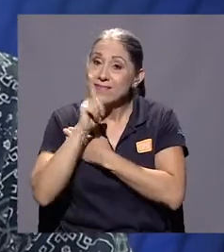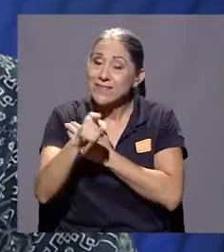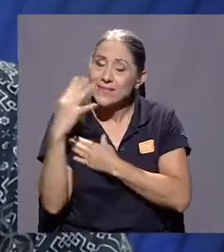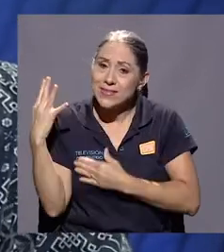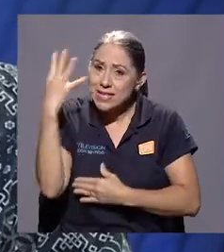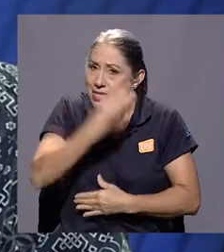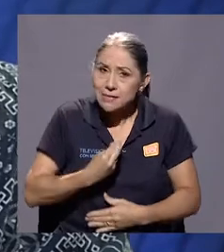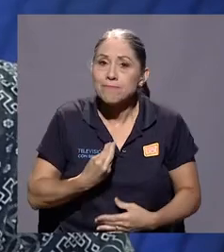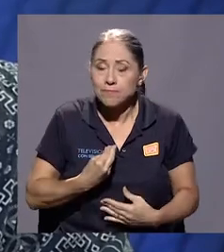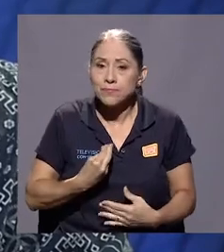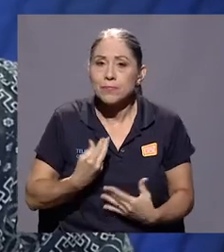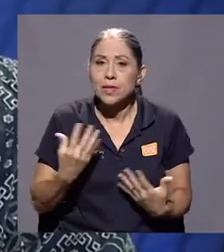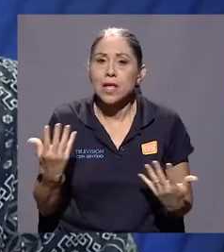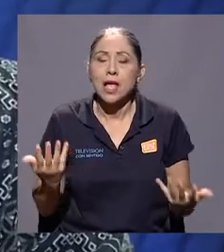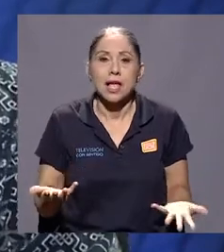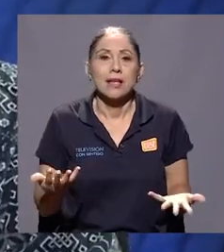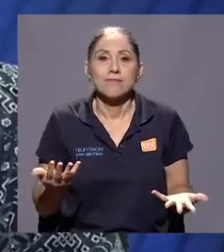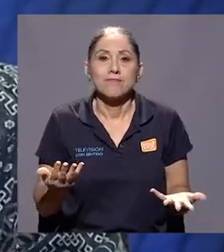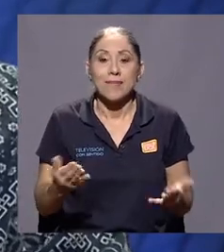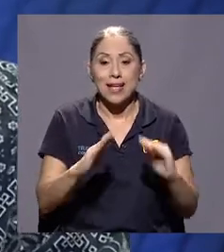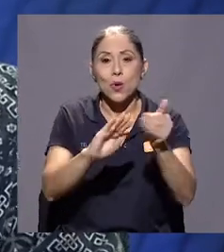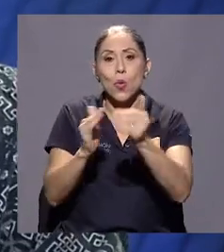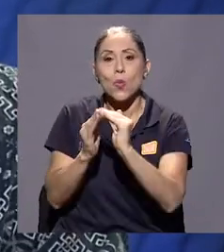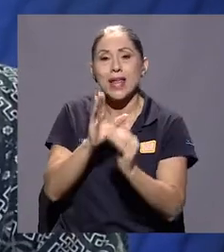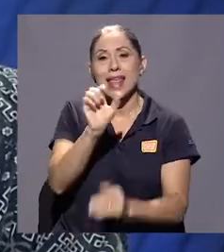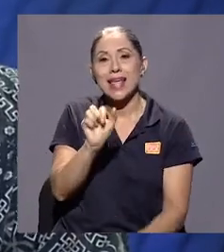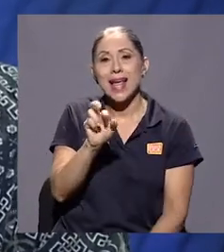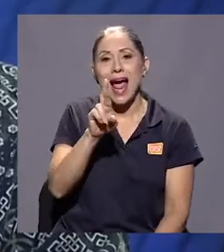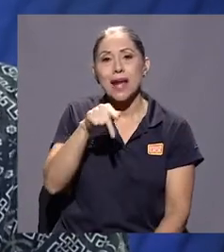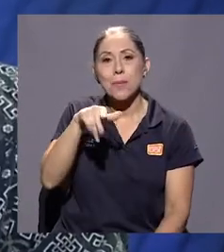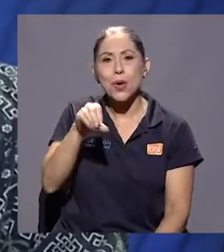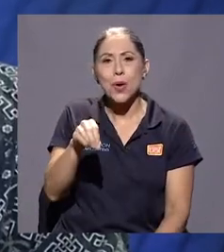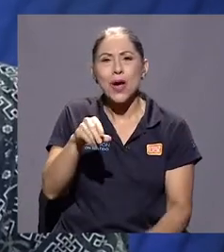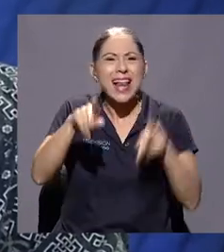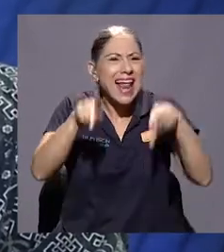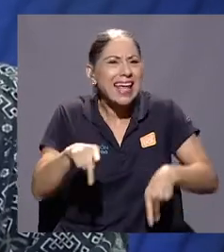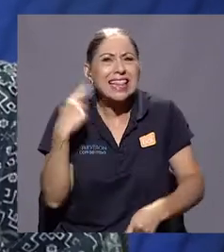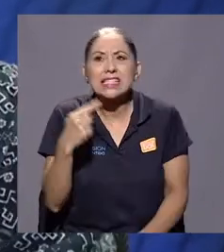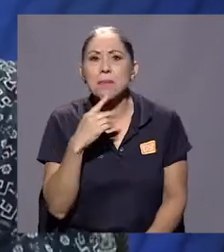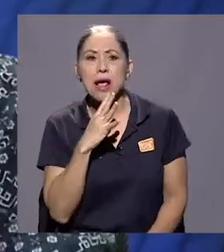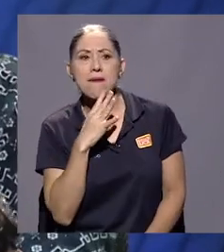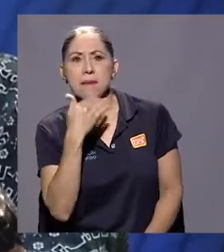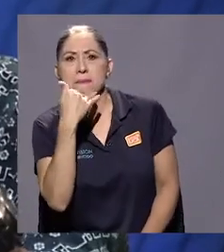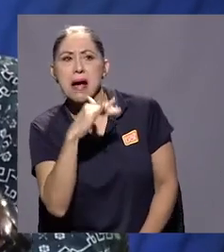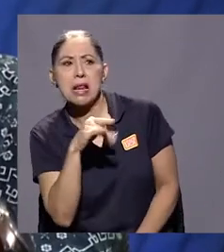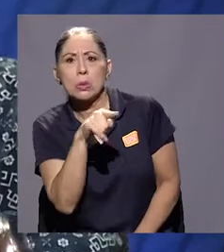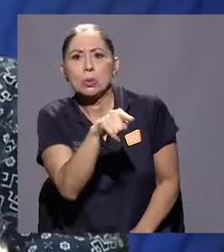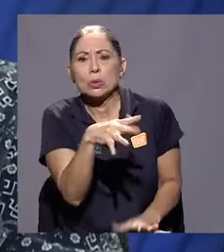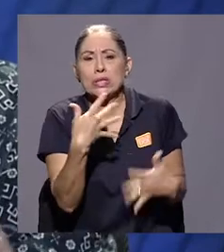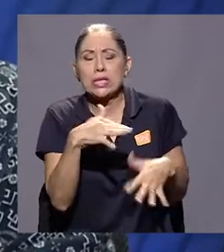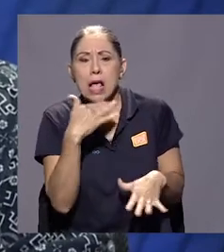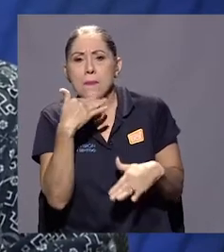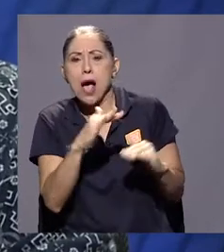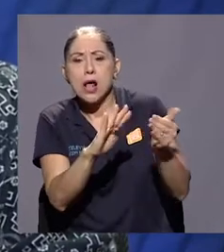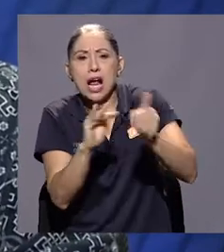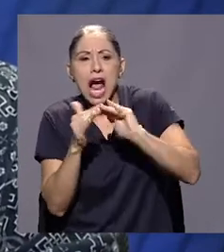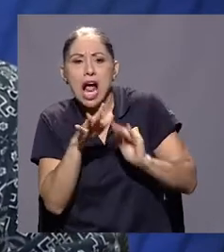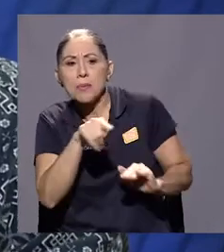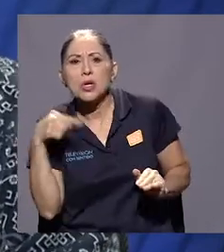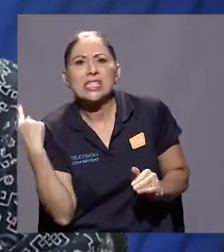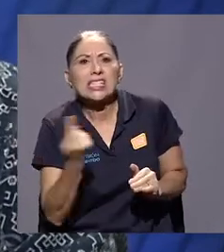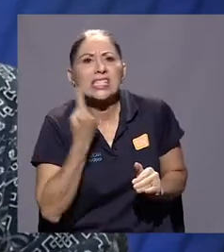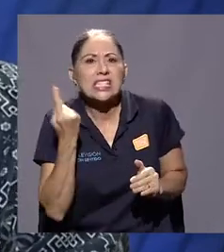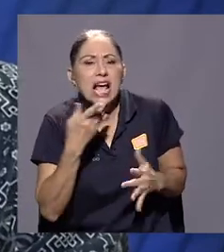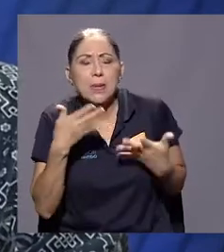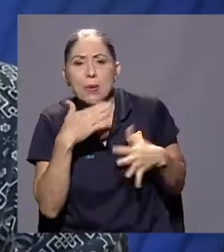hermoso. Algo hermoso, pues, de La Carpio siempre se habla mal. En La Carpio solo hay microbios, que es lo que siempre se dice.